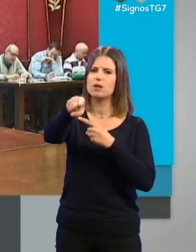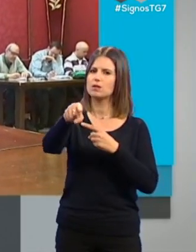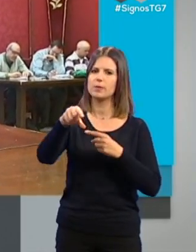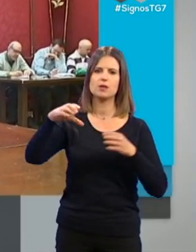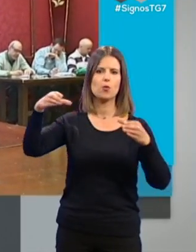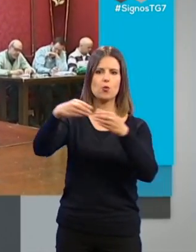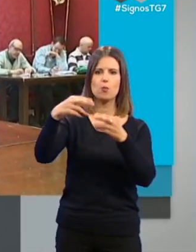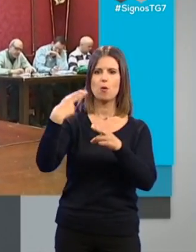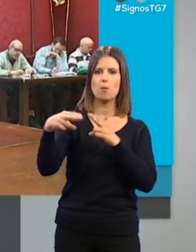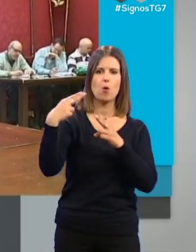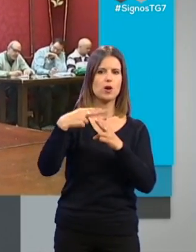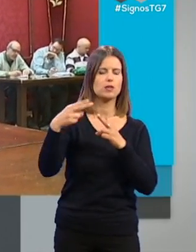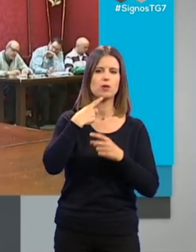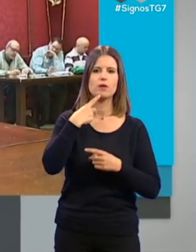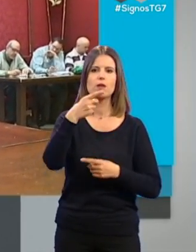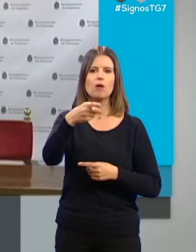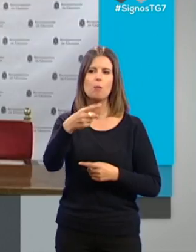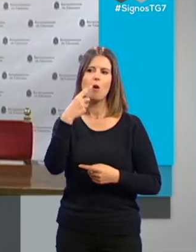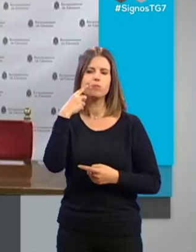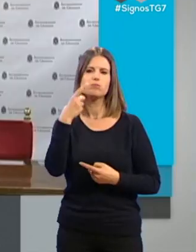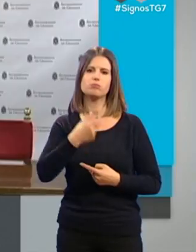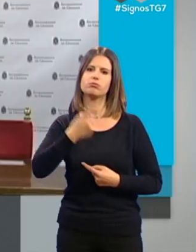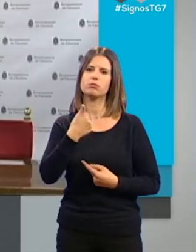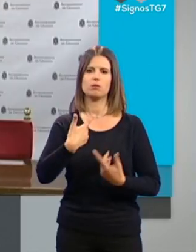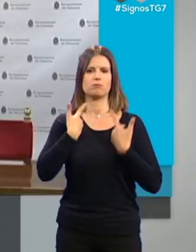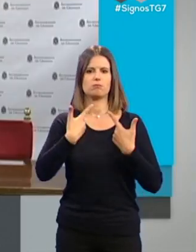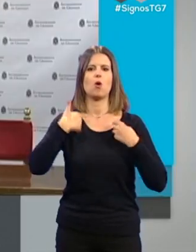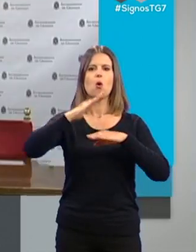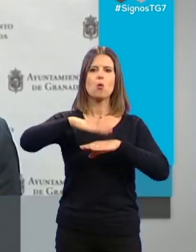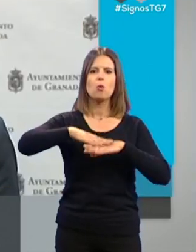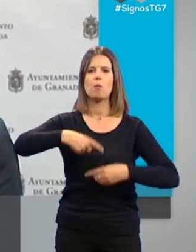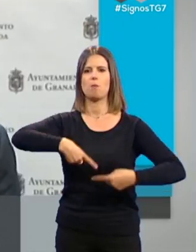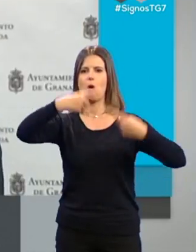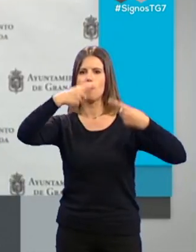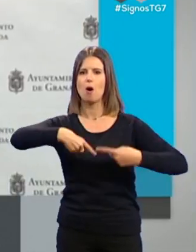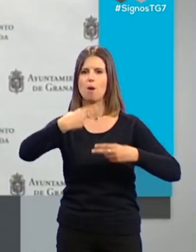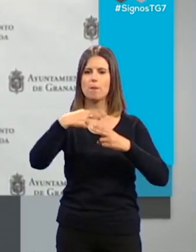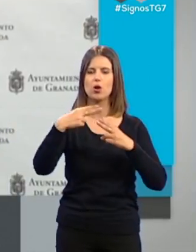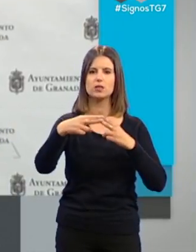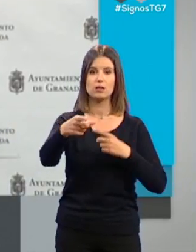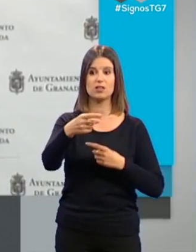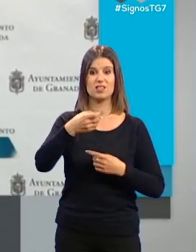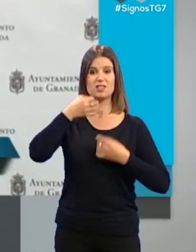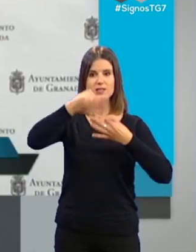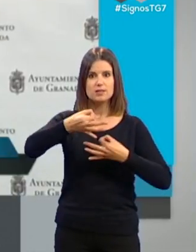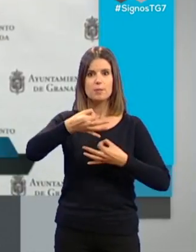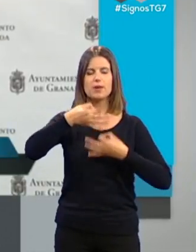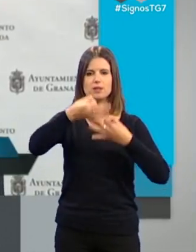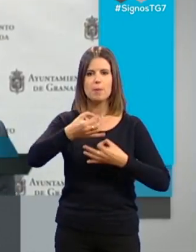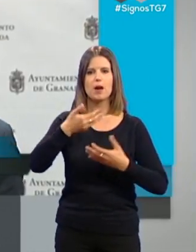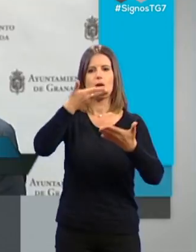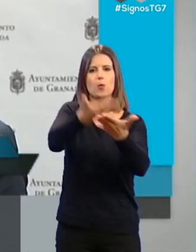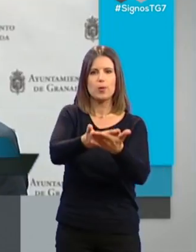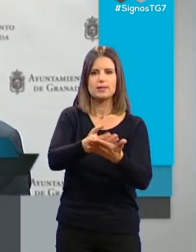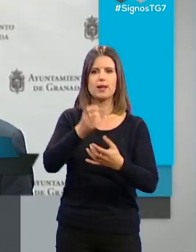municipales, mostrándolo como una víctima más del linchamiento político. Y es que cada vez que hay una iniciativa, una